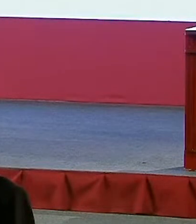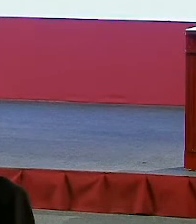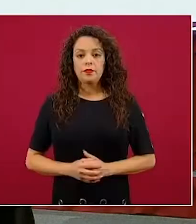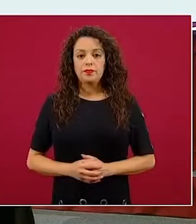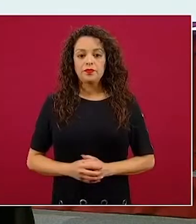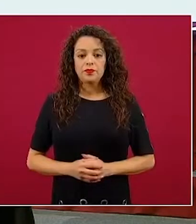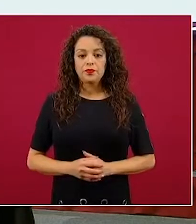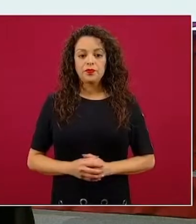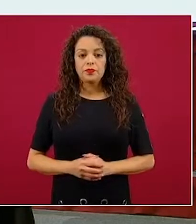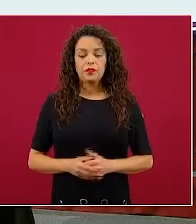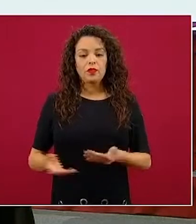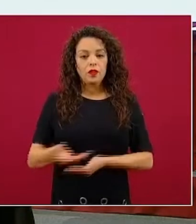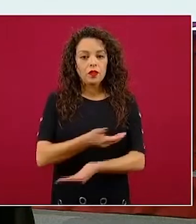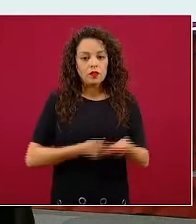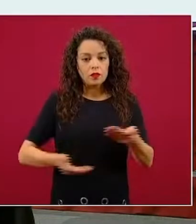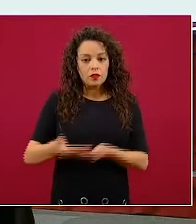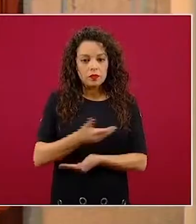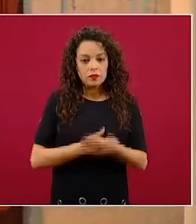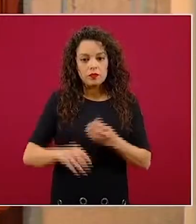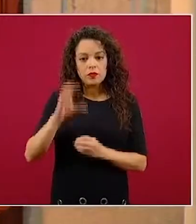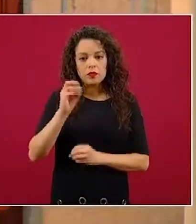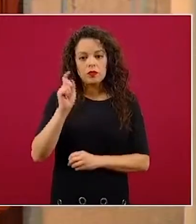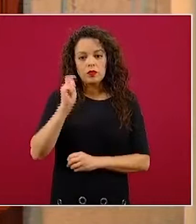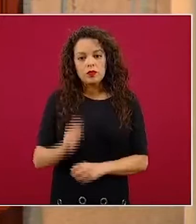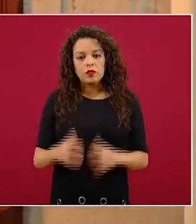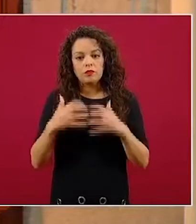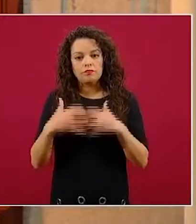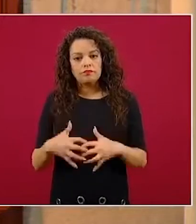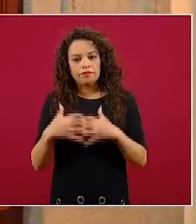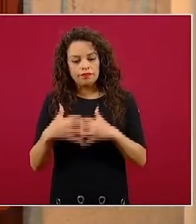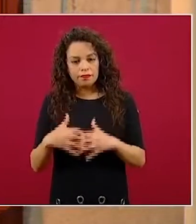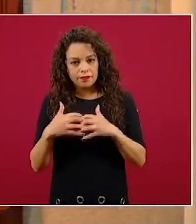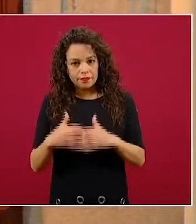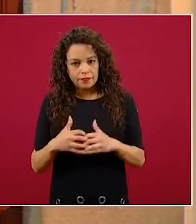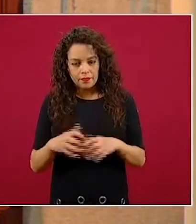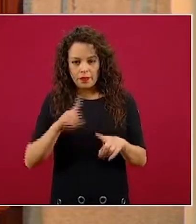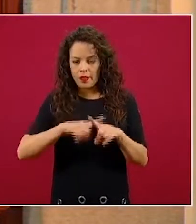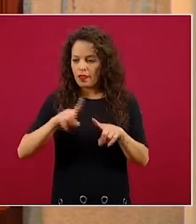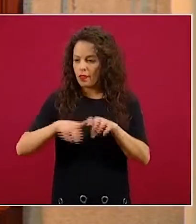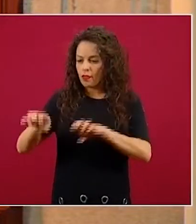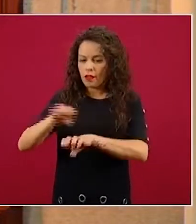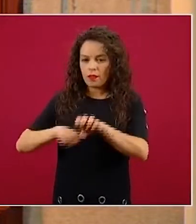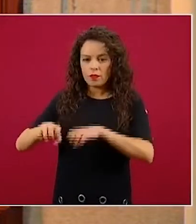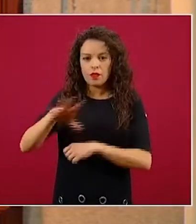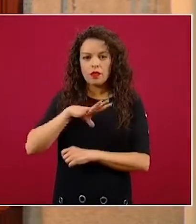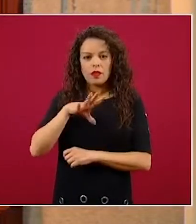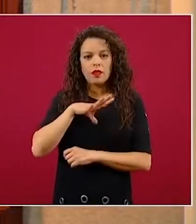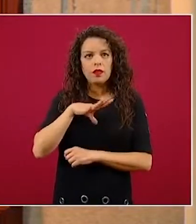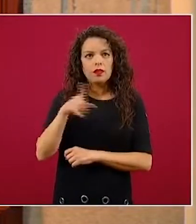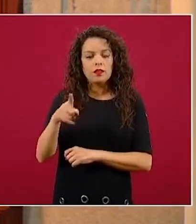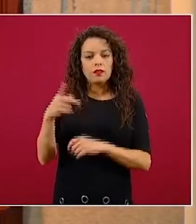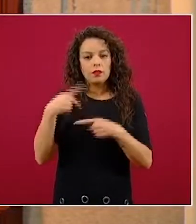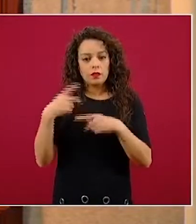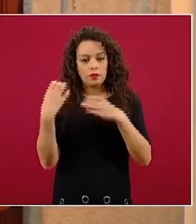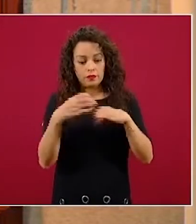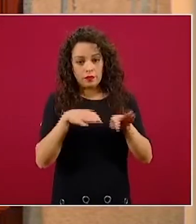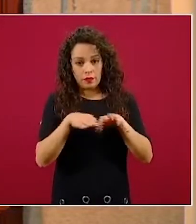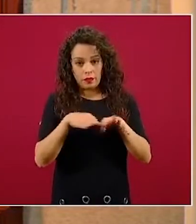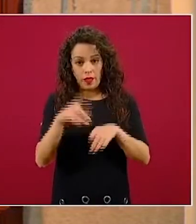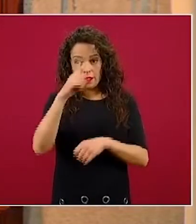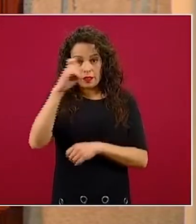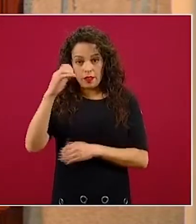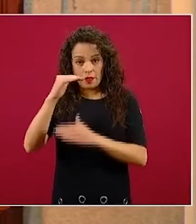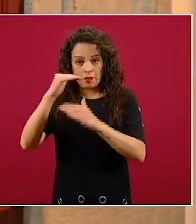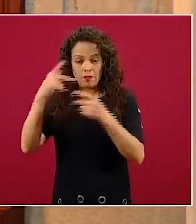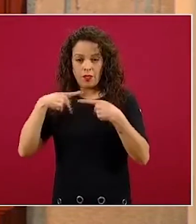comercio, servicios o manufacturas, en empresas que tienen menos de 100 empleados, es alrededor del 3%. Entonces,